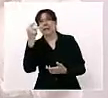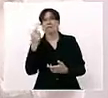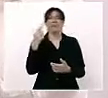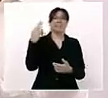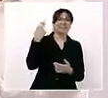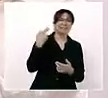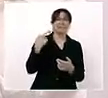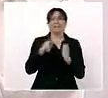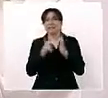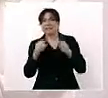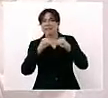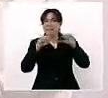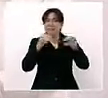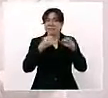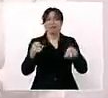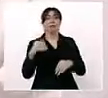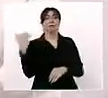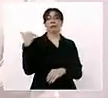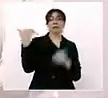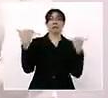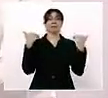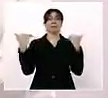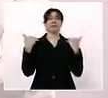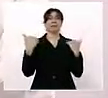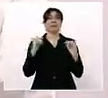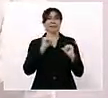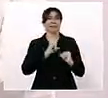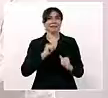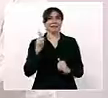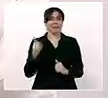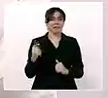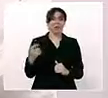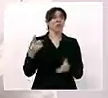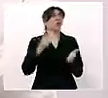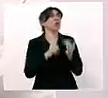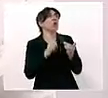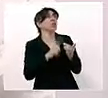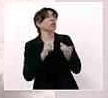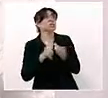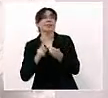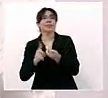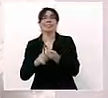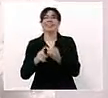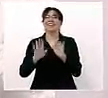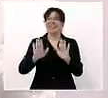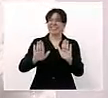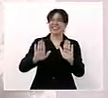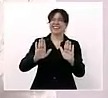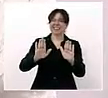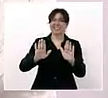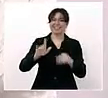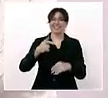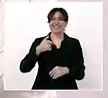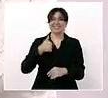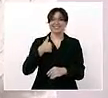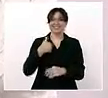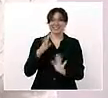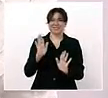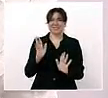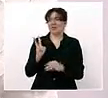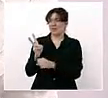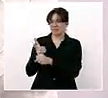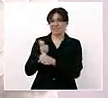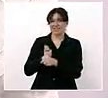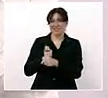en dónde? Pero este yo voy a invitar a Toño a que nos siga